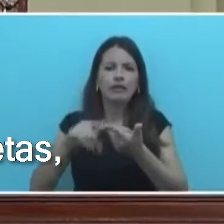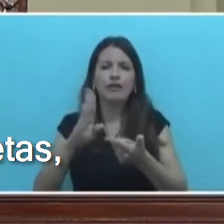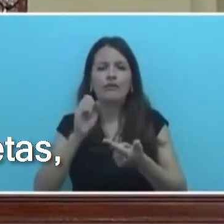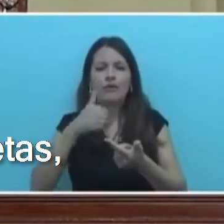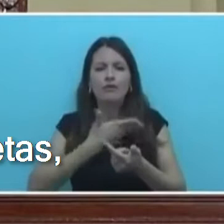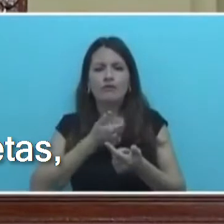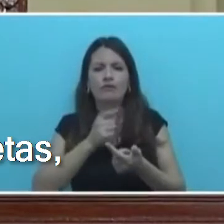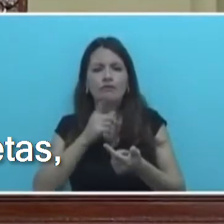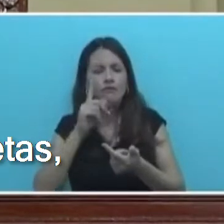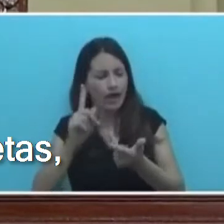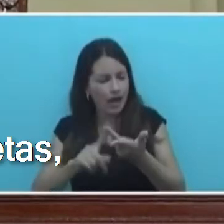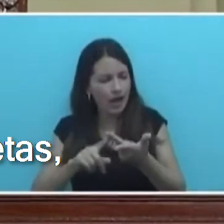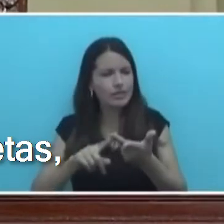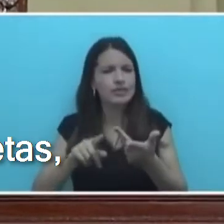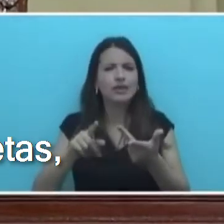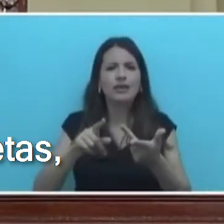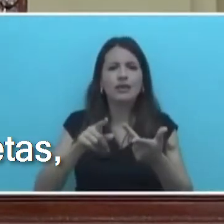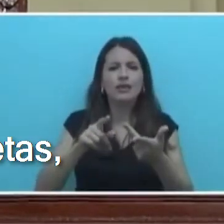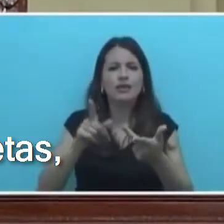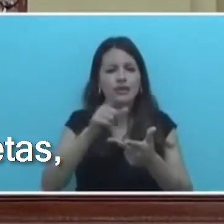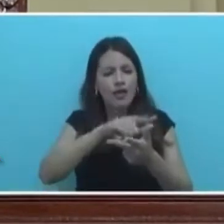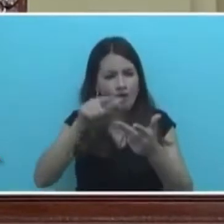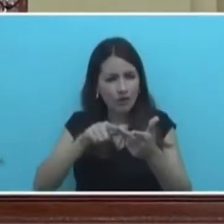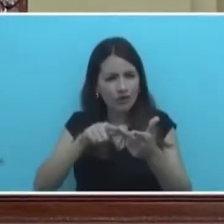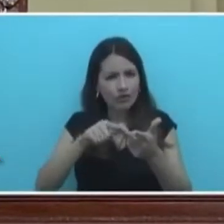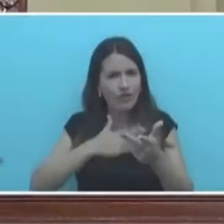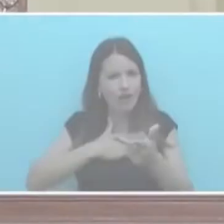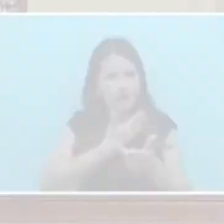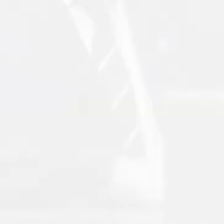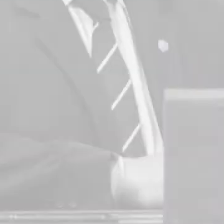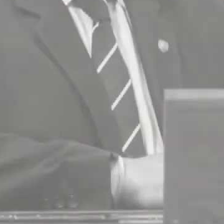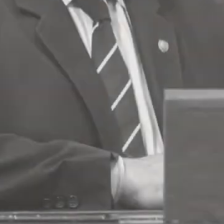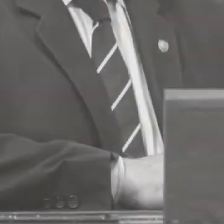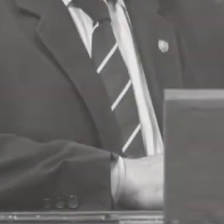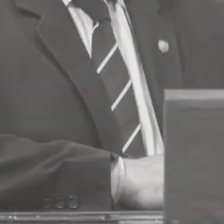que los hospitales no eran maquetas, que las promesas se cumplen.